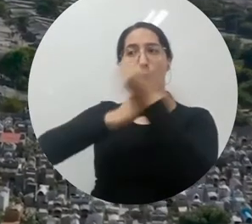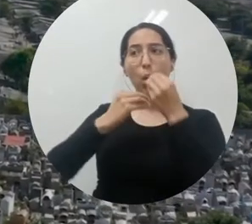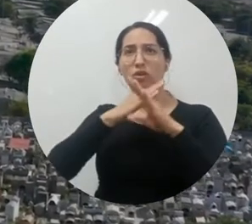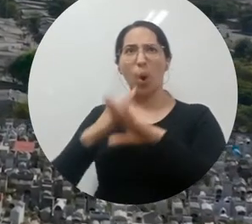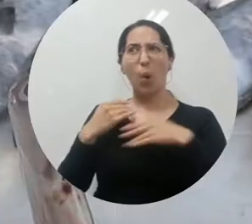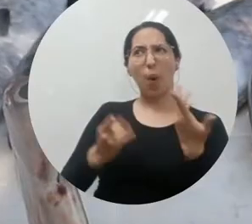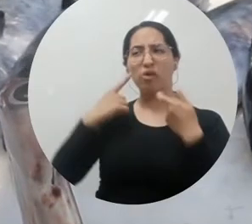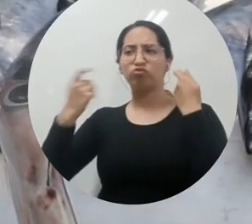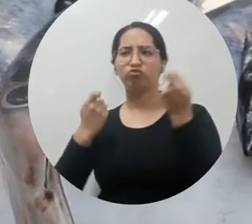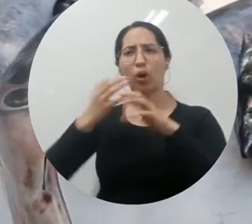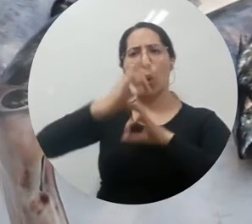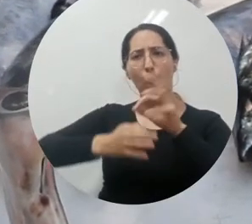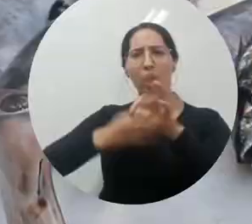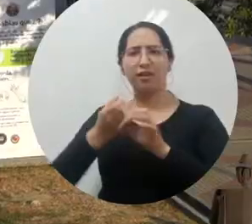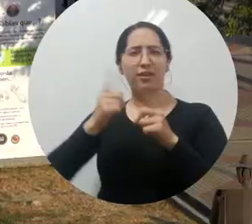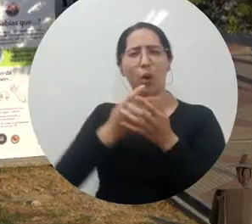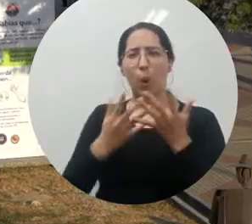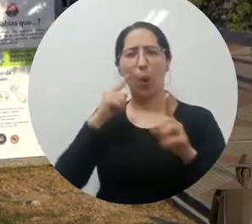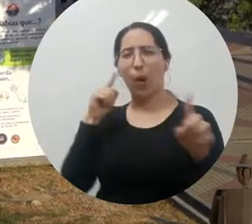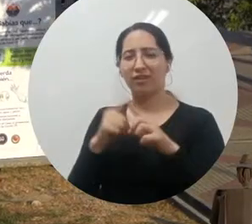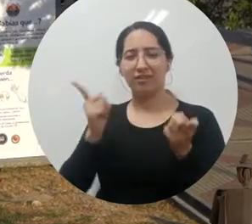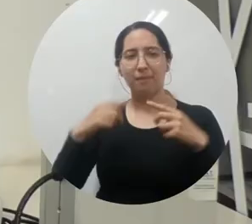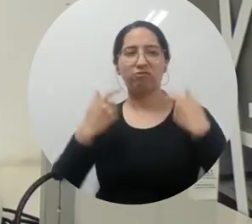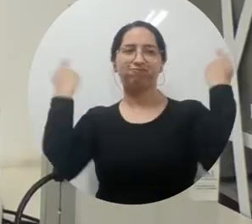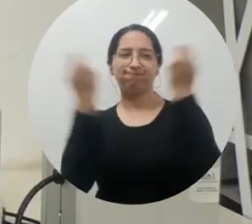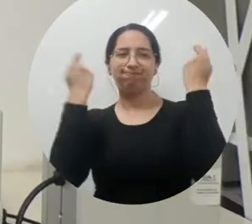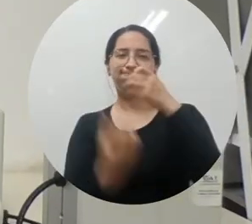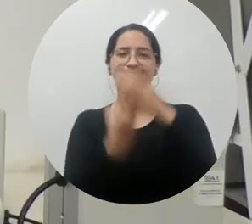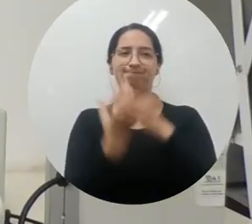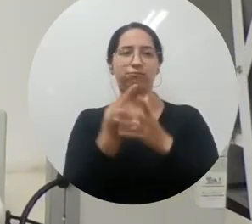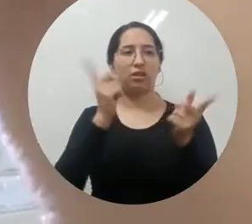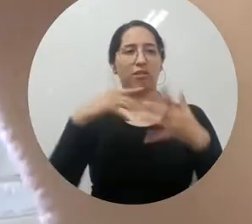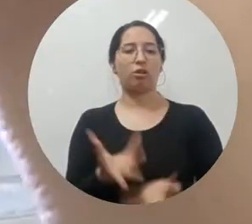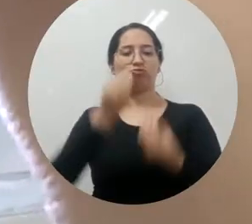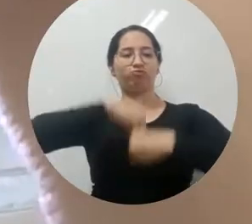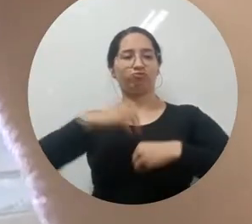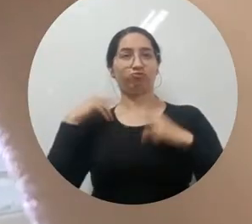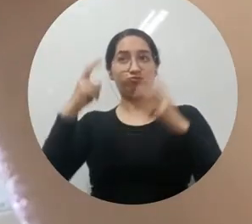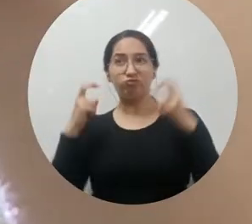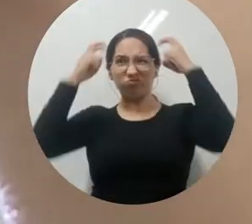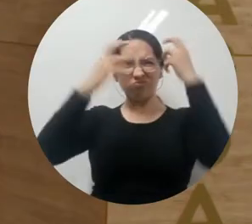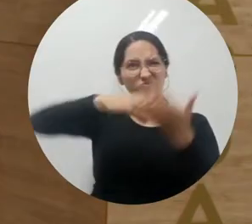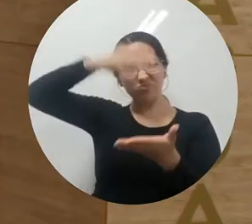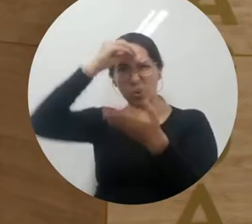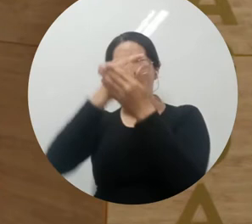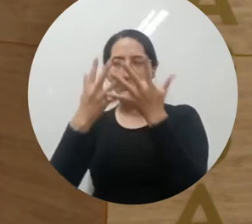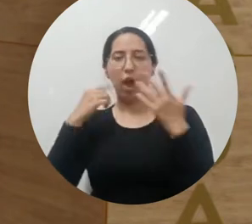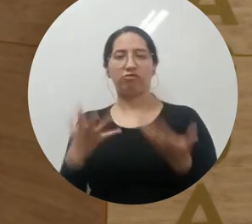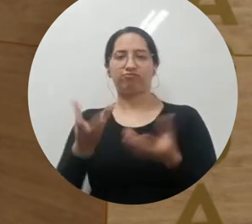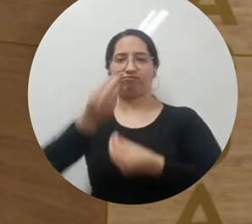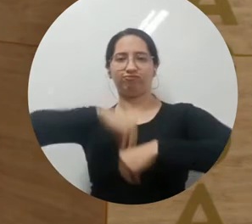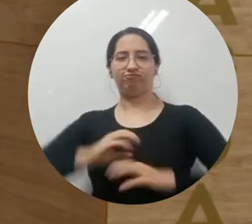seguridad alimentaria, fue reconocido por la Alma Mater en aras de estimular la producción investigativa y la apropiación del conocimiento. Una gran